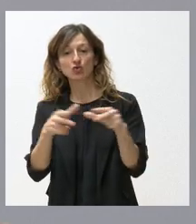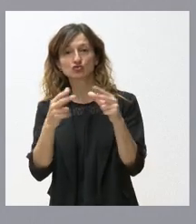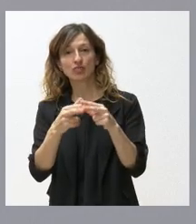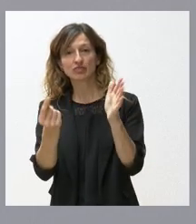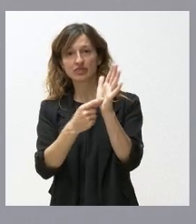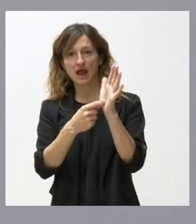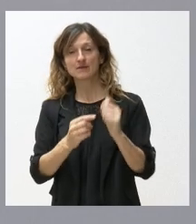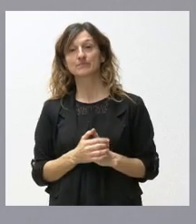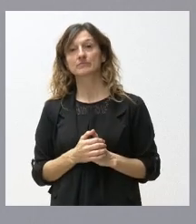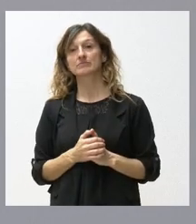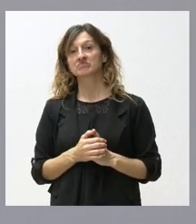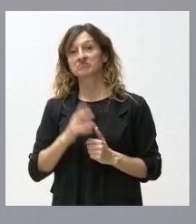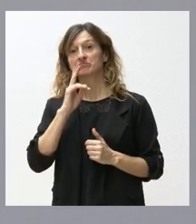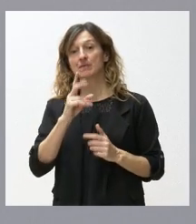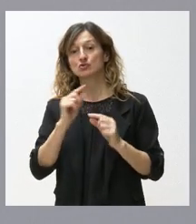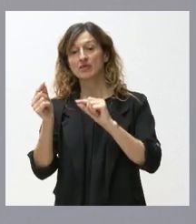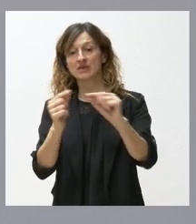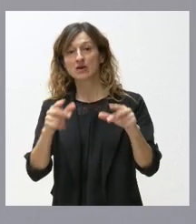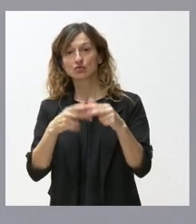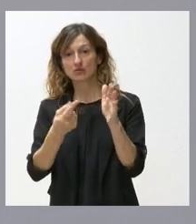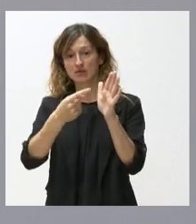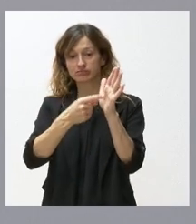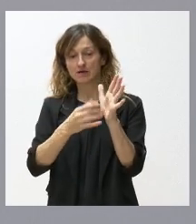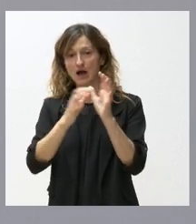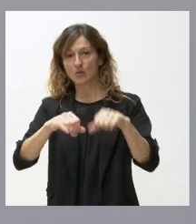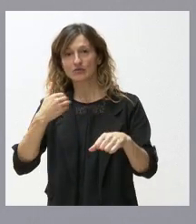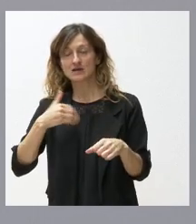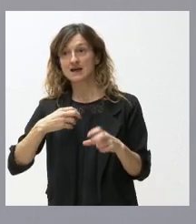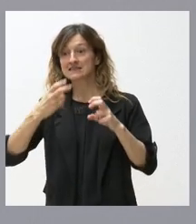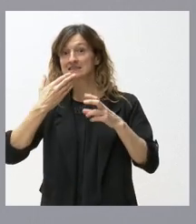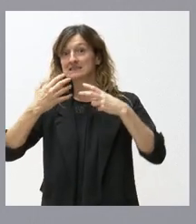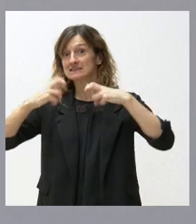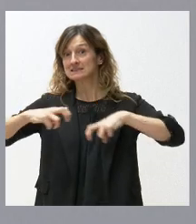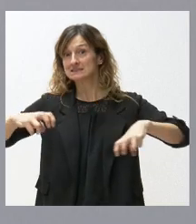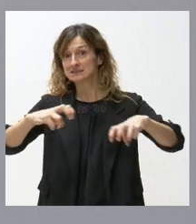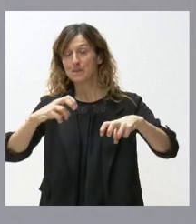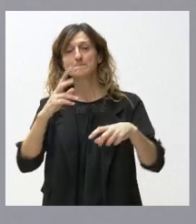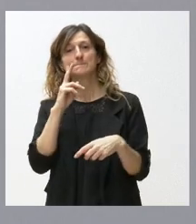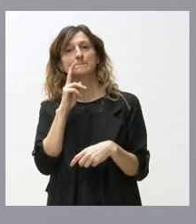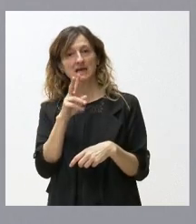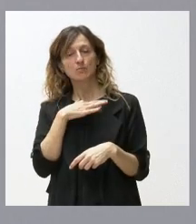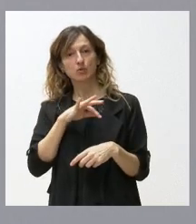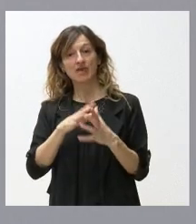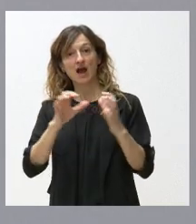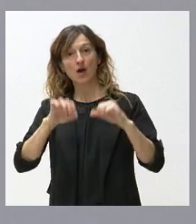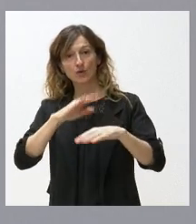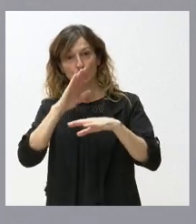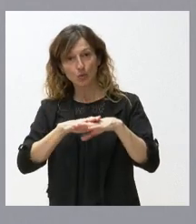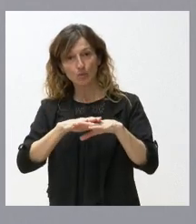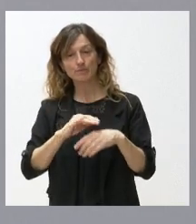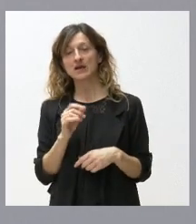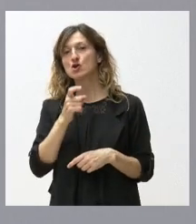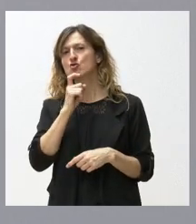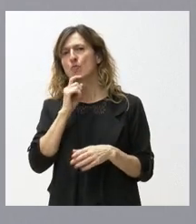vemos que hay importantes acuerdos del diálogo social en relación con esta cuestión. Quizás si nos sentamos veremos que estos acuerdos se cumplen, cómo se